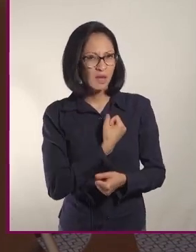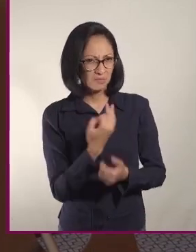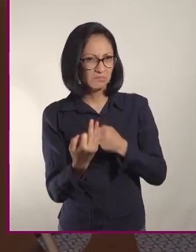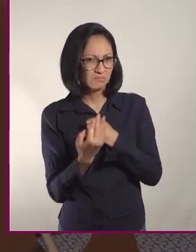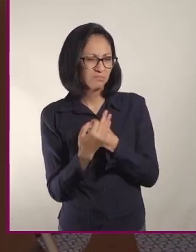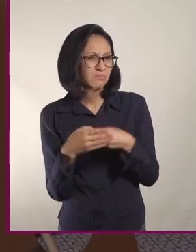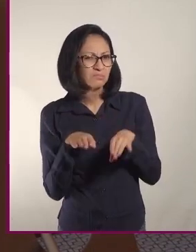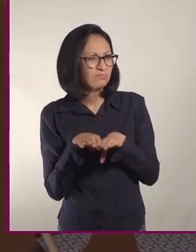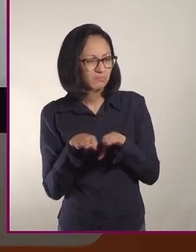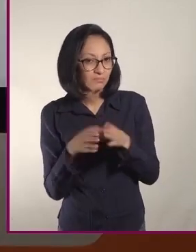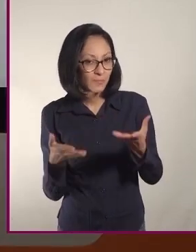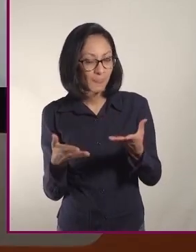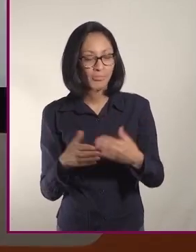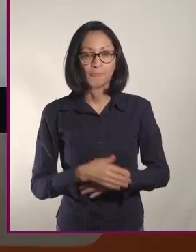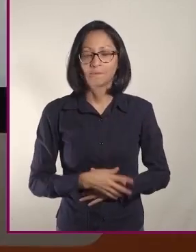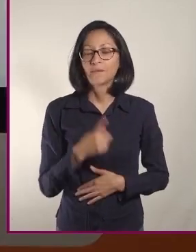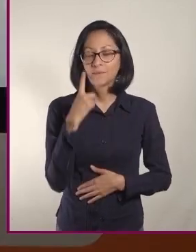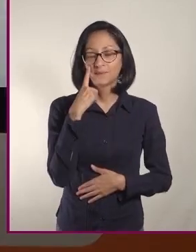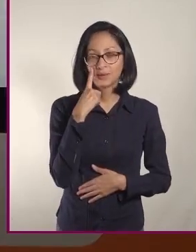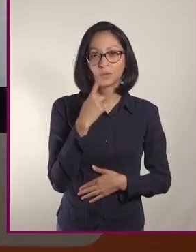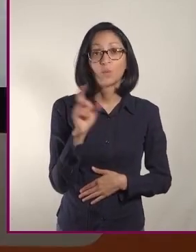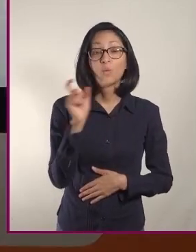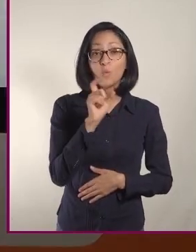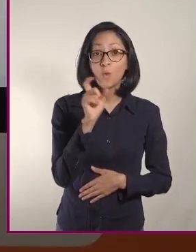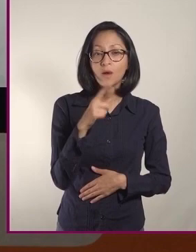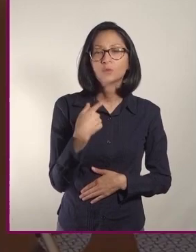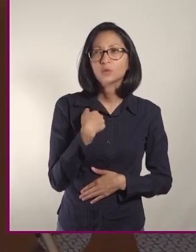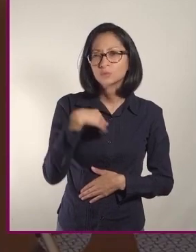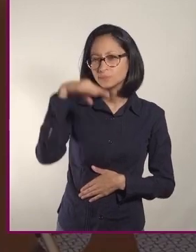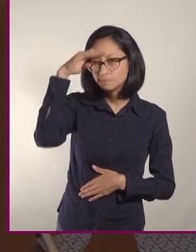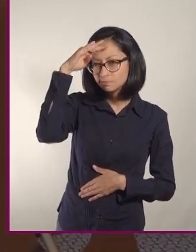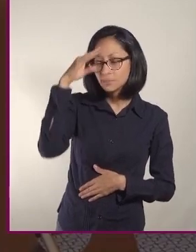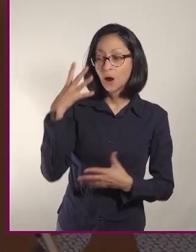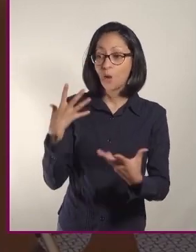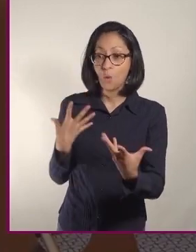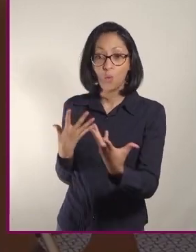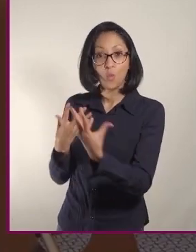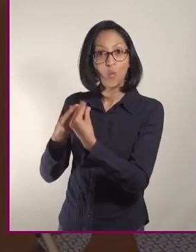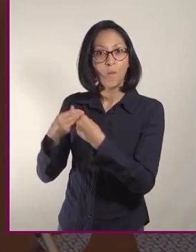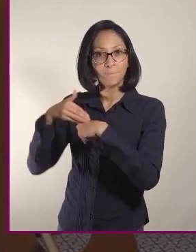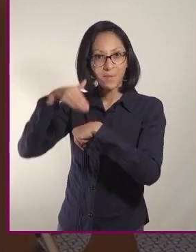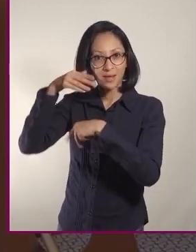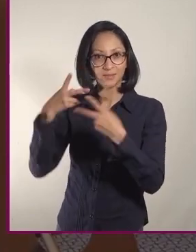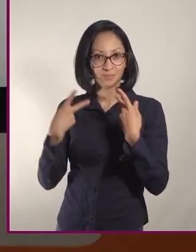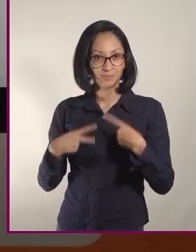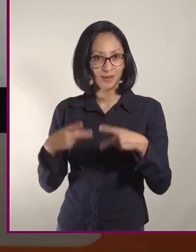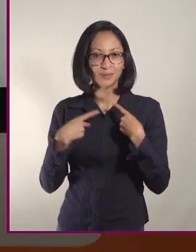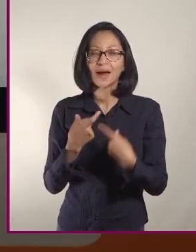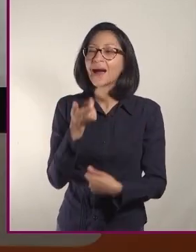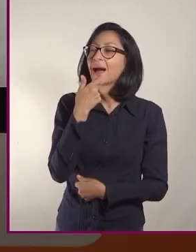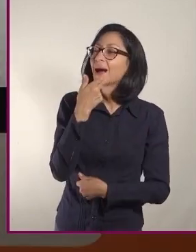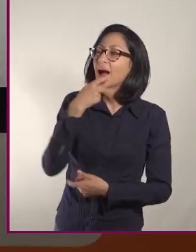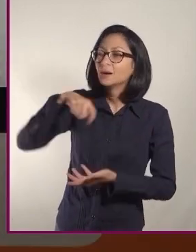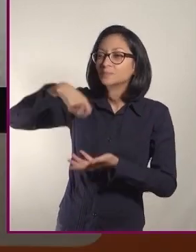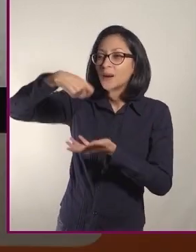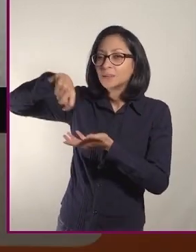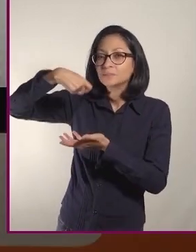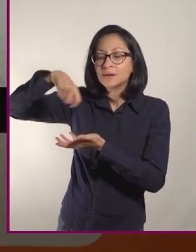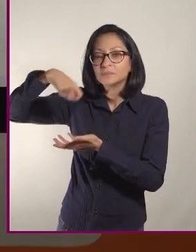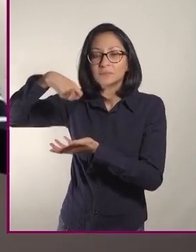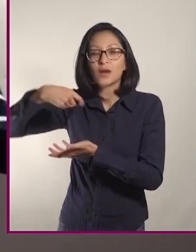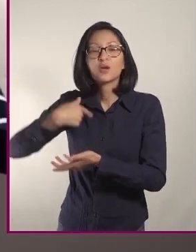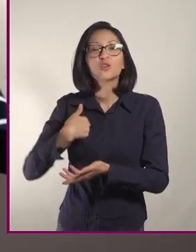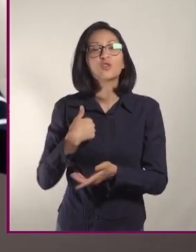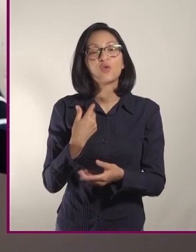Mediterráneo? Uno, por ejemplo, es que si nosotros estamos comiendo con más personas, mientras estamos hablando o riéndonos, comemos de manera más